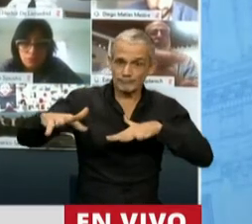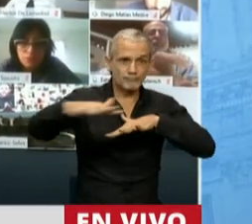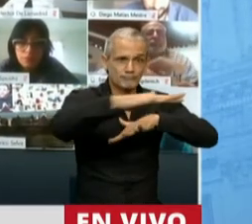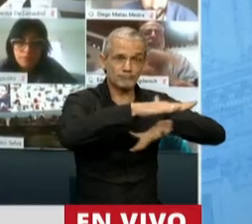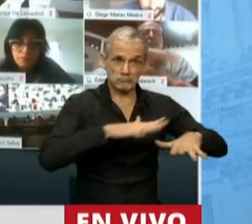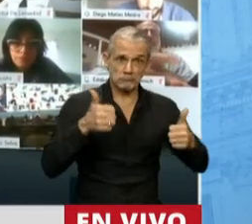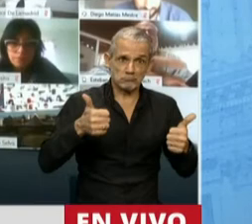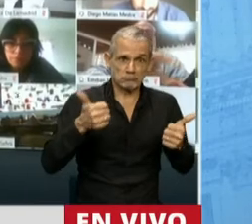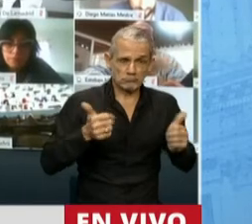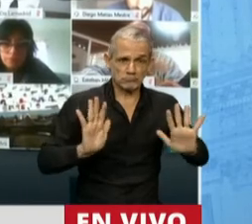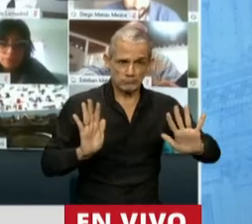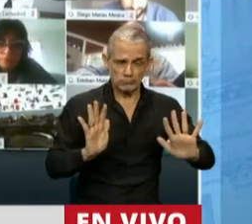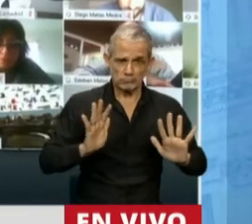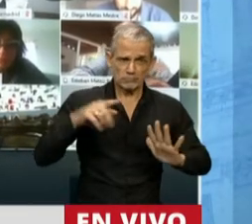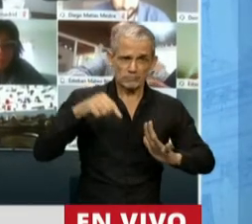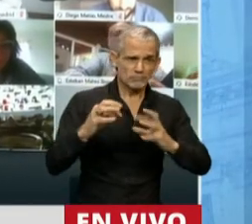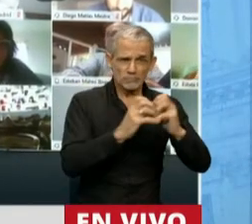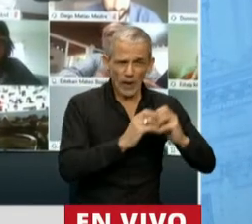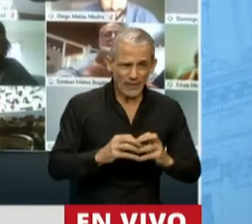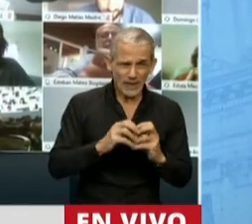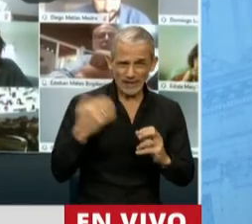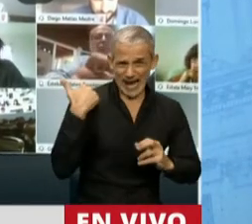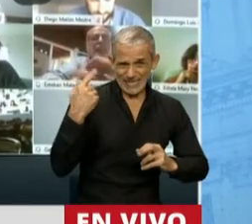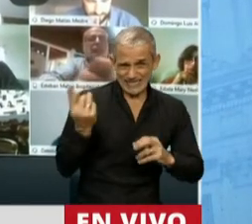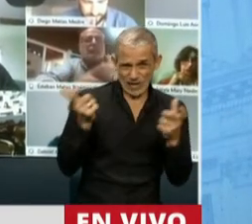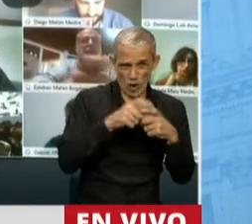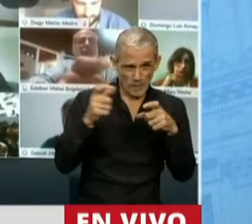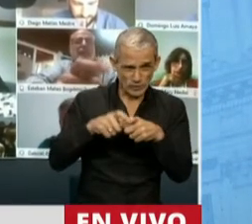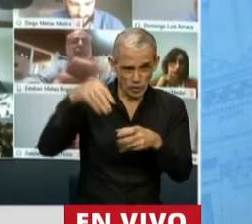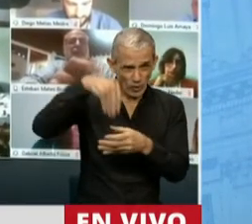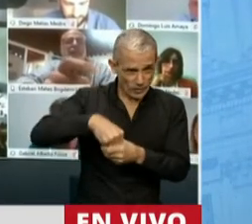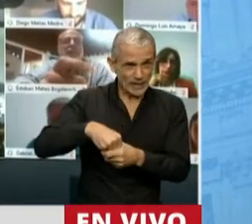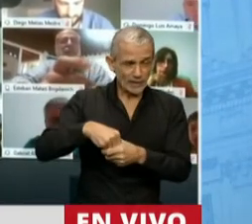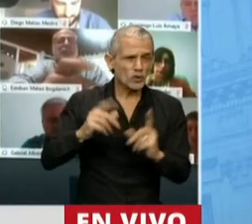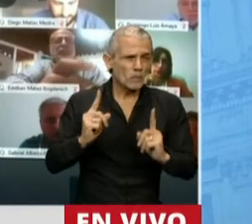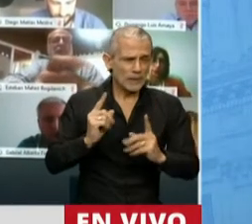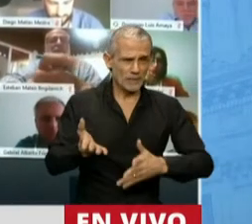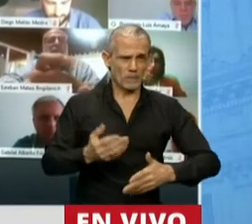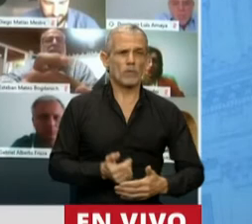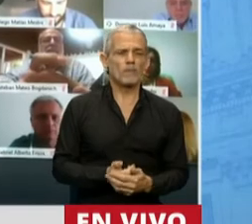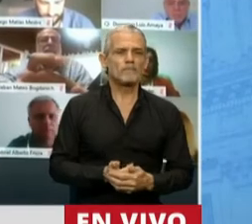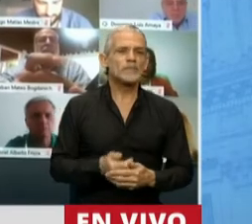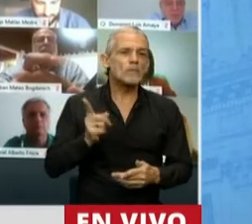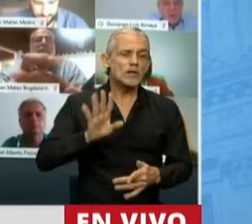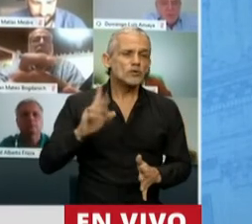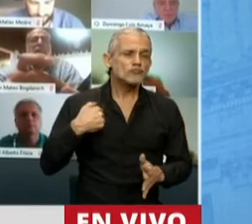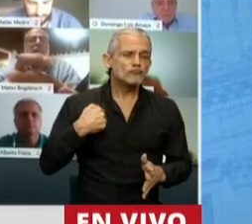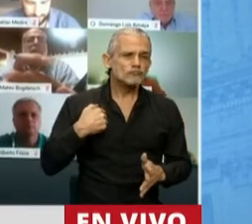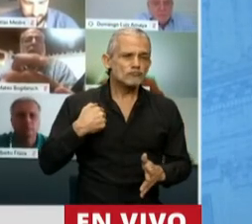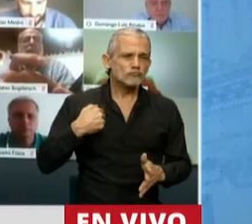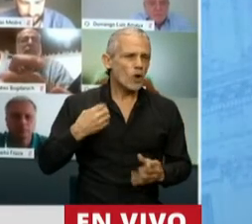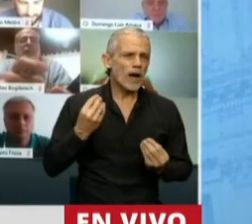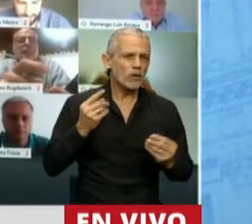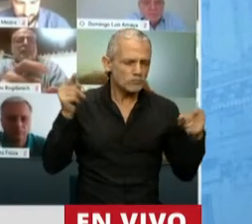hemos planteado en el debate que se dio ayer en la comisión y por eso me voy a